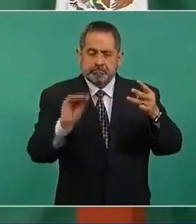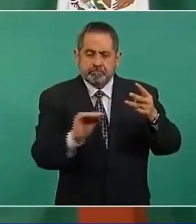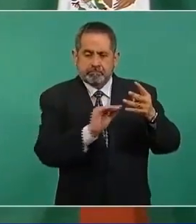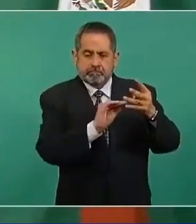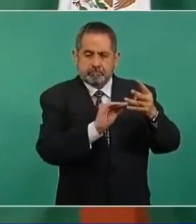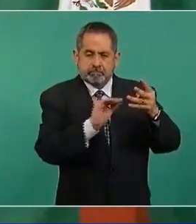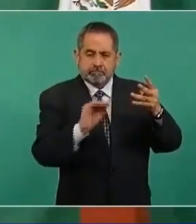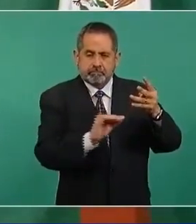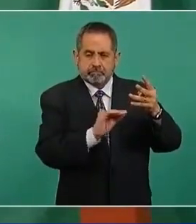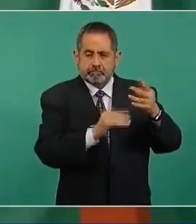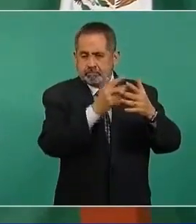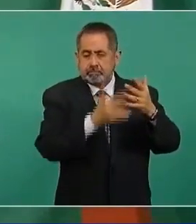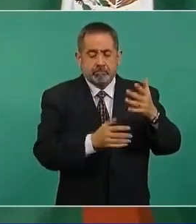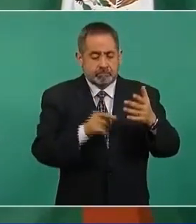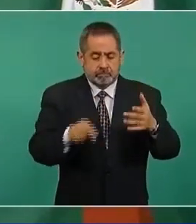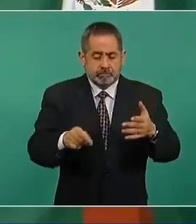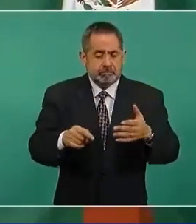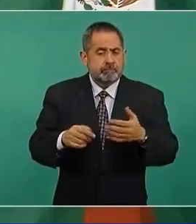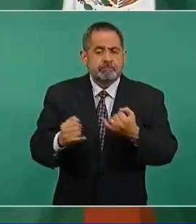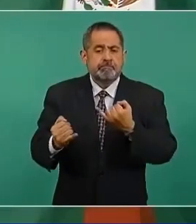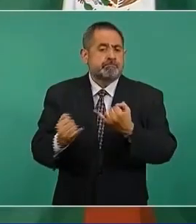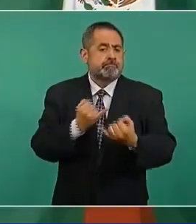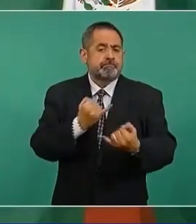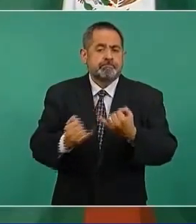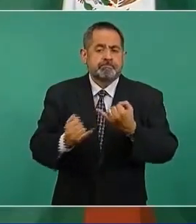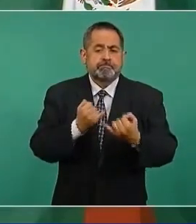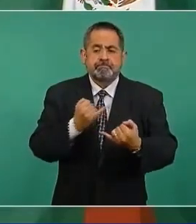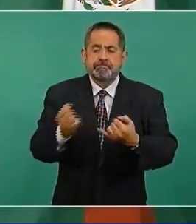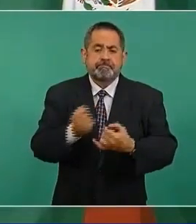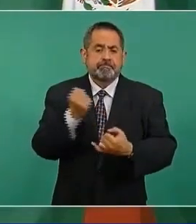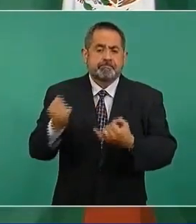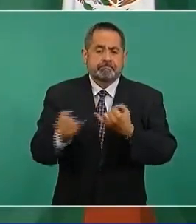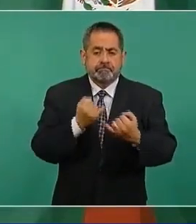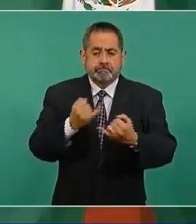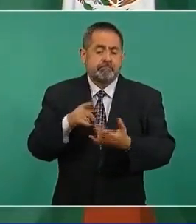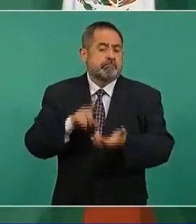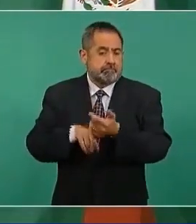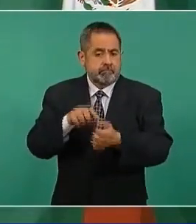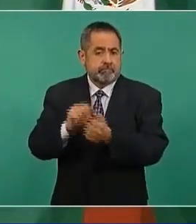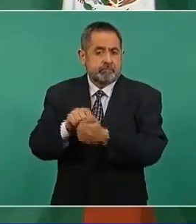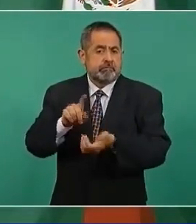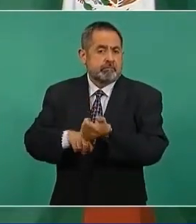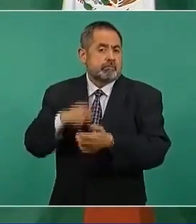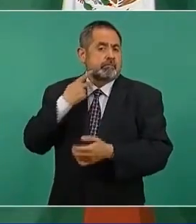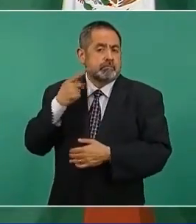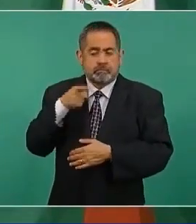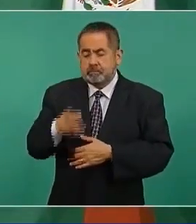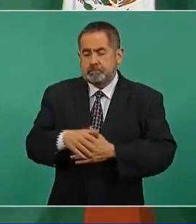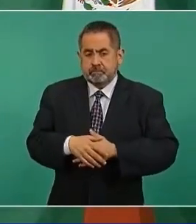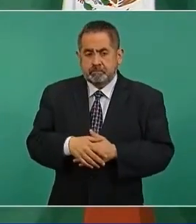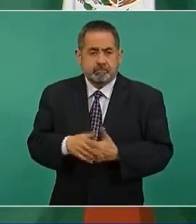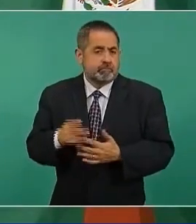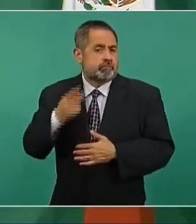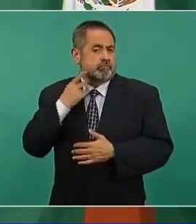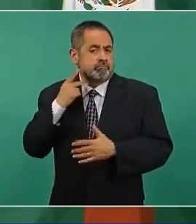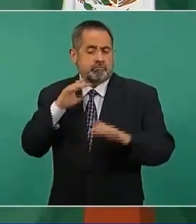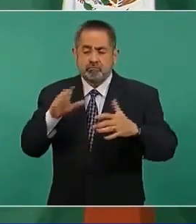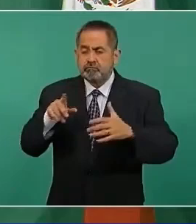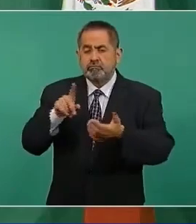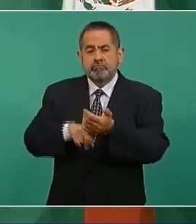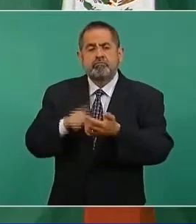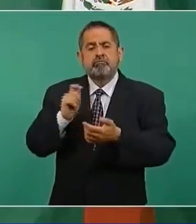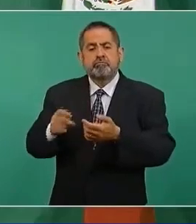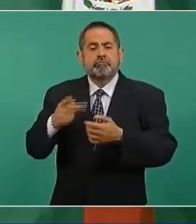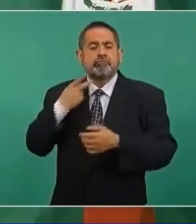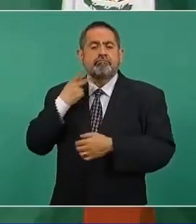Dos, la suerte, que tiene que ver mucho en política. La política, entre otras cosas, es